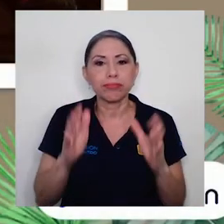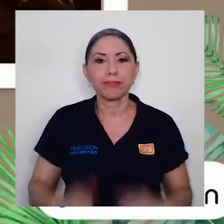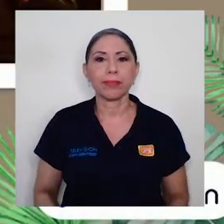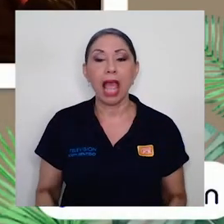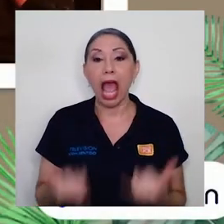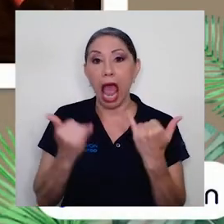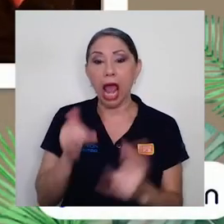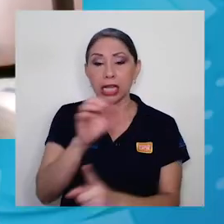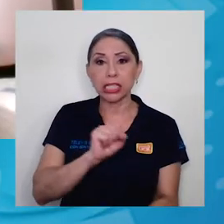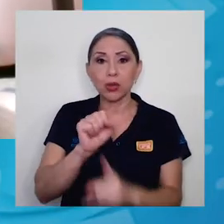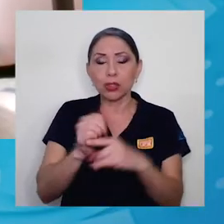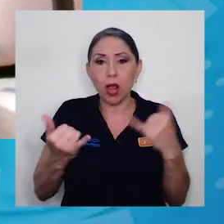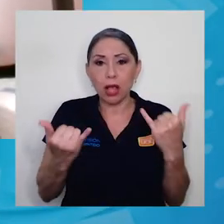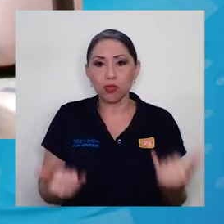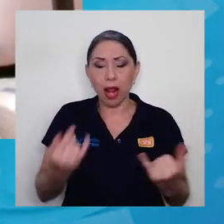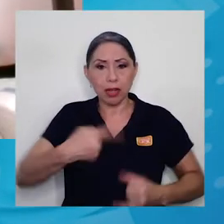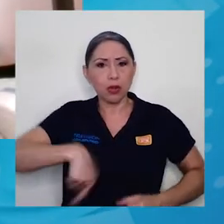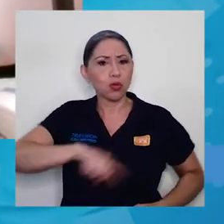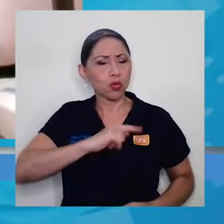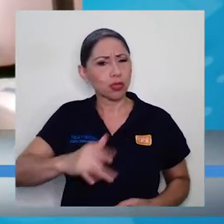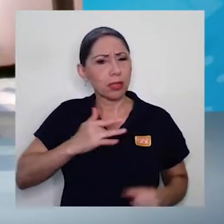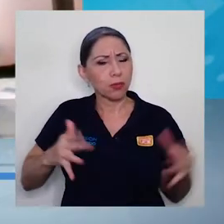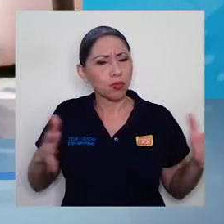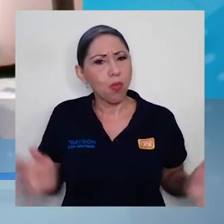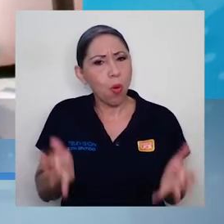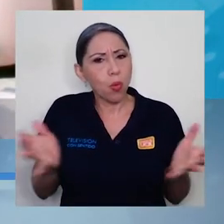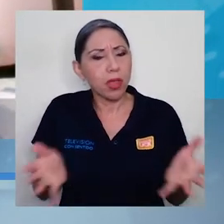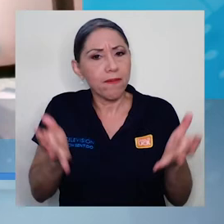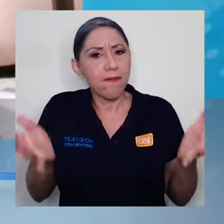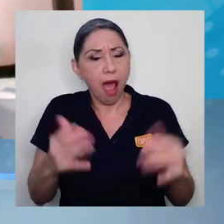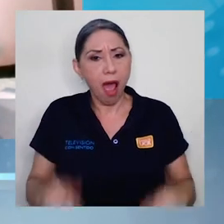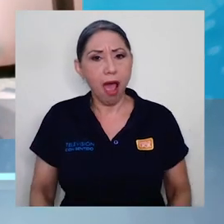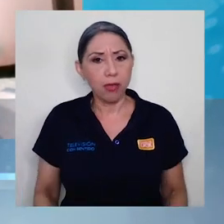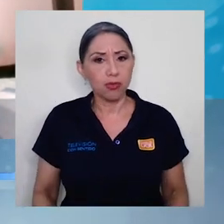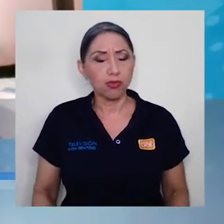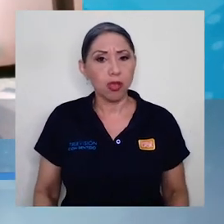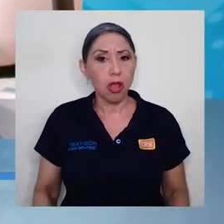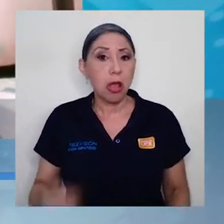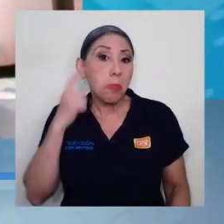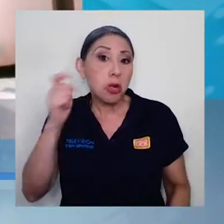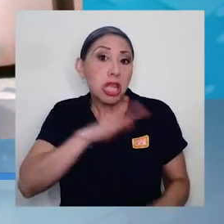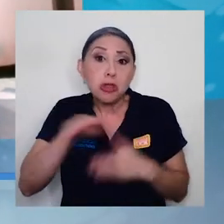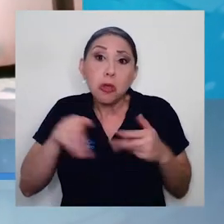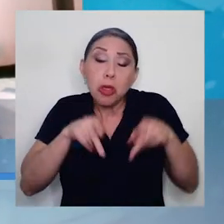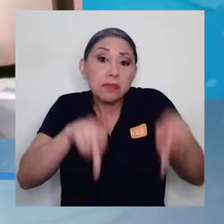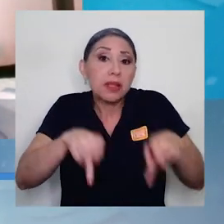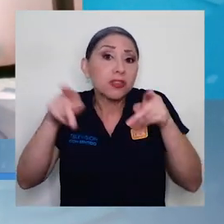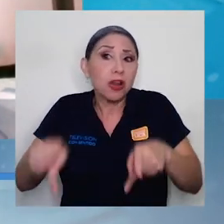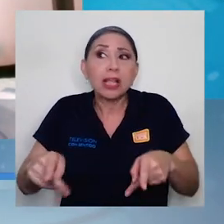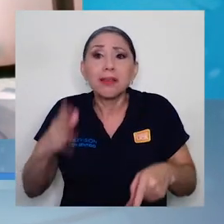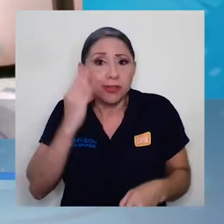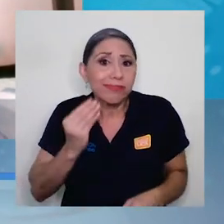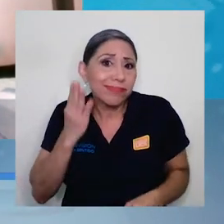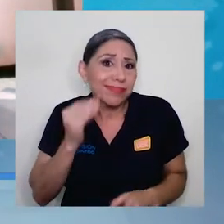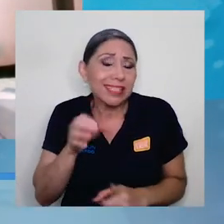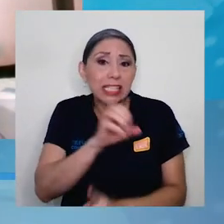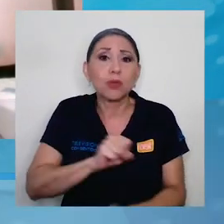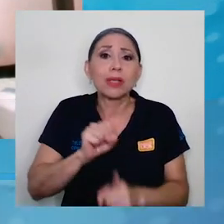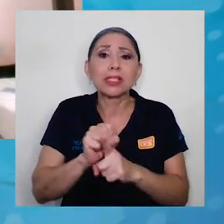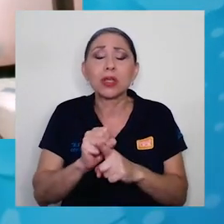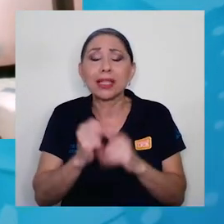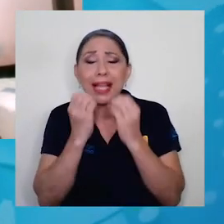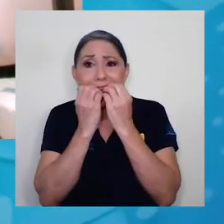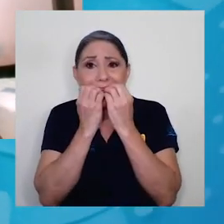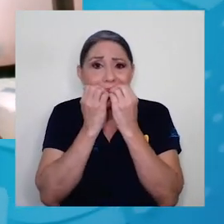situación actual nos motivó esto porque es algo que por lo que todos hemos pasado, una situación de estrés, de sentir